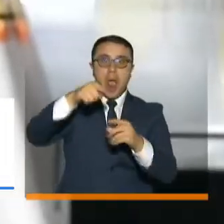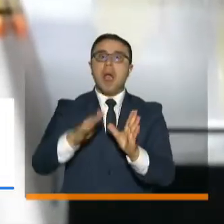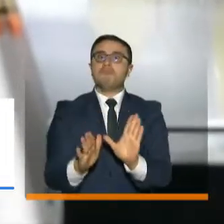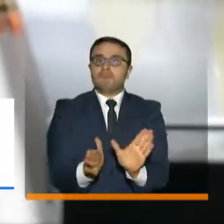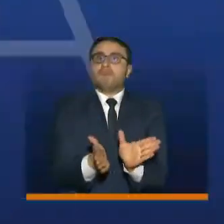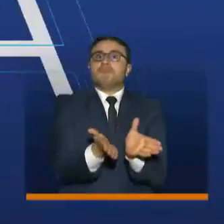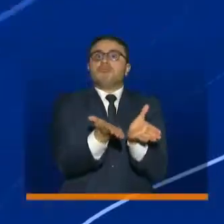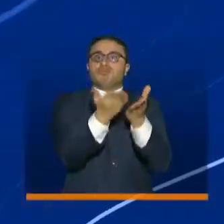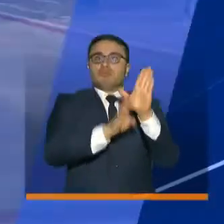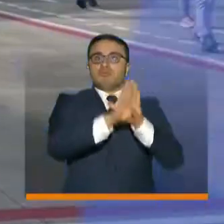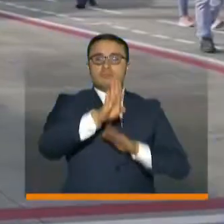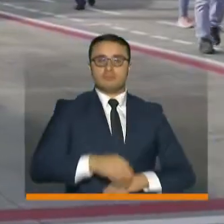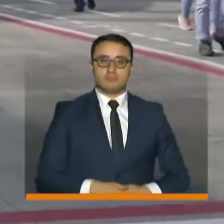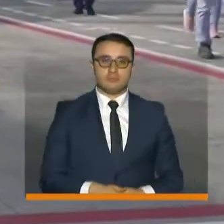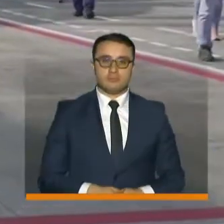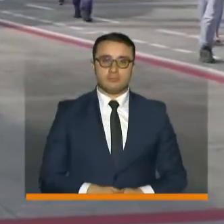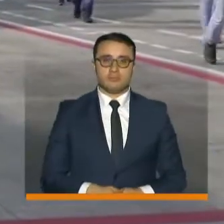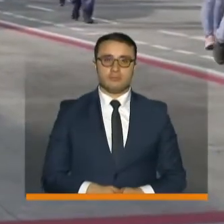el país.